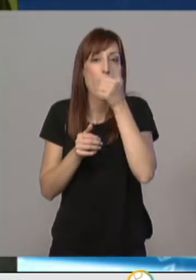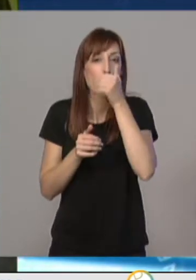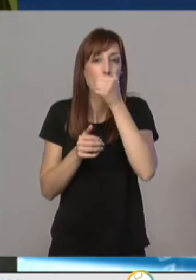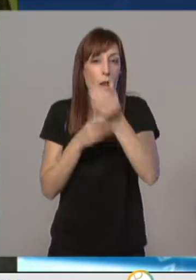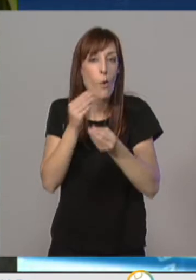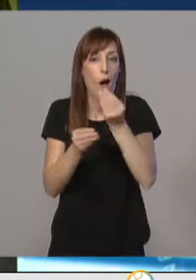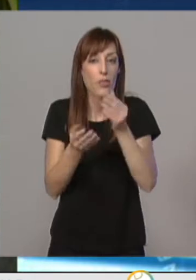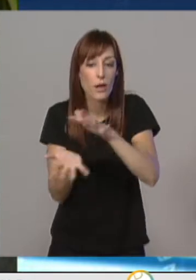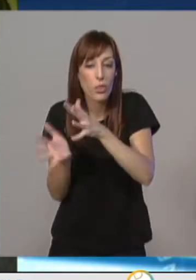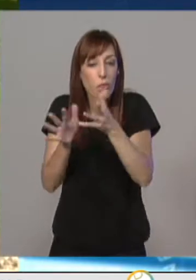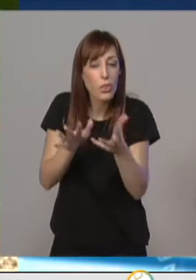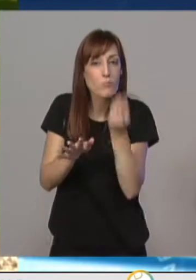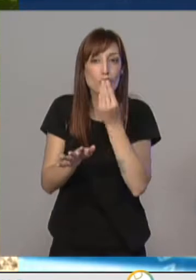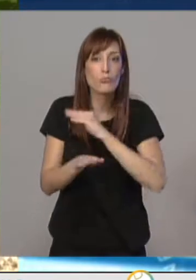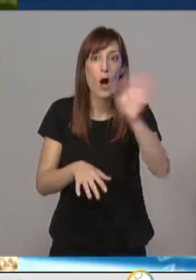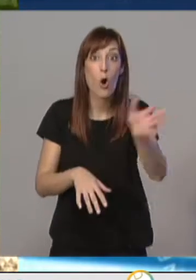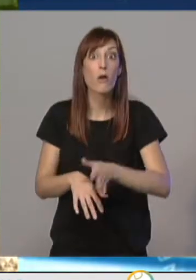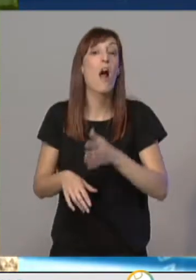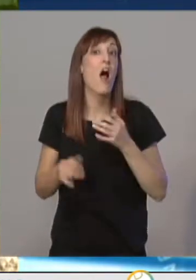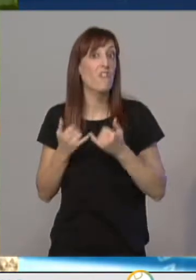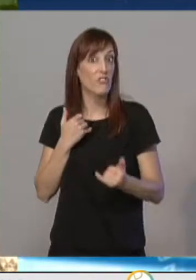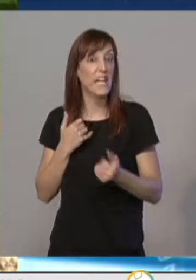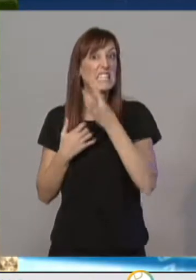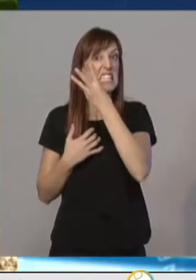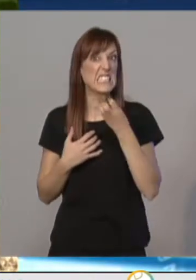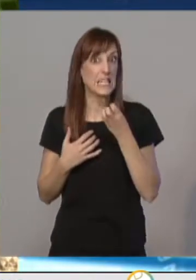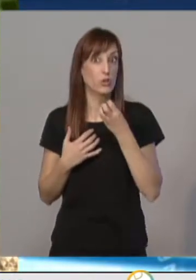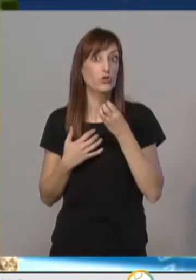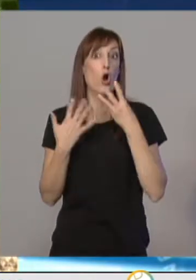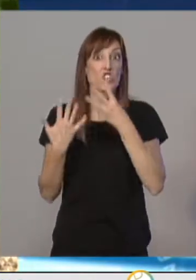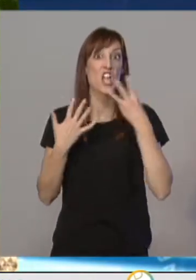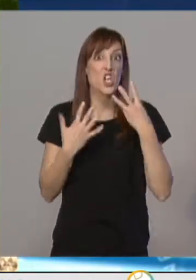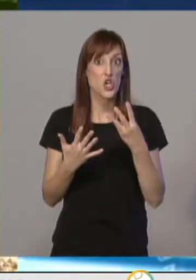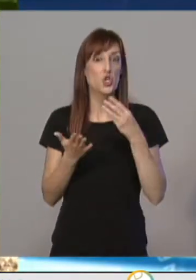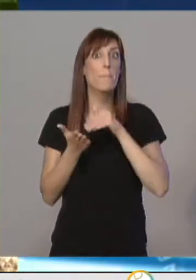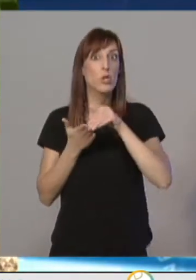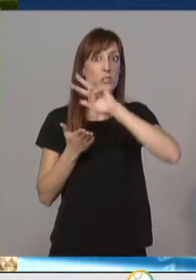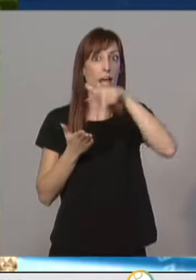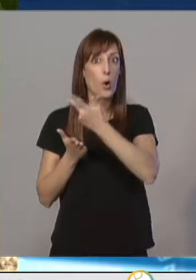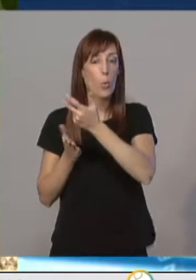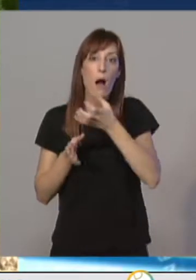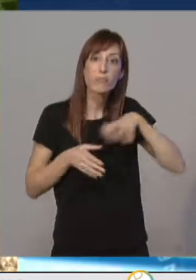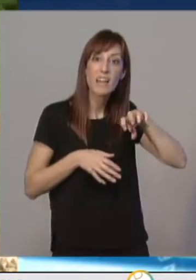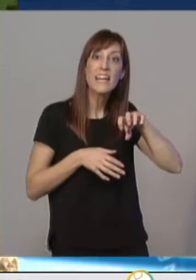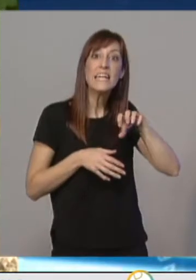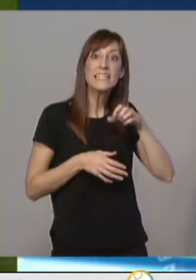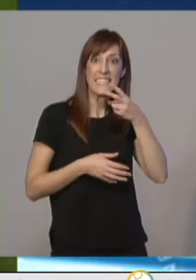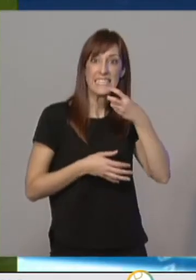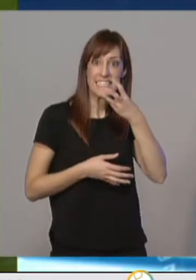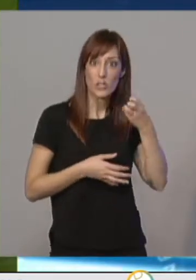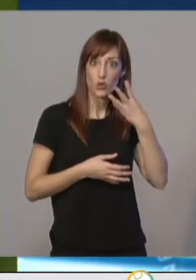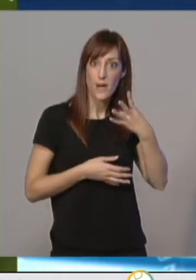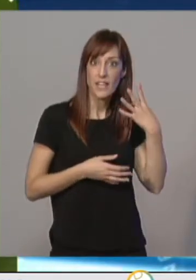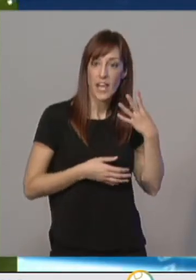En total se han recolectado en torno a 385 millones de kilos de uva... ...de los que 342 serían de uva tinta y